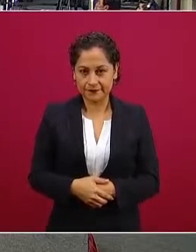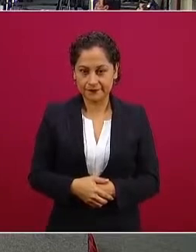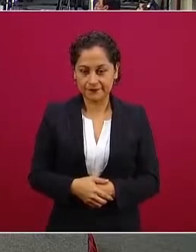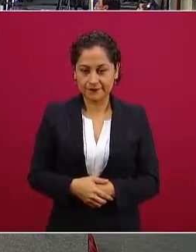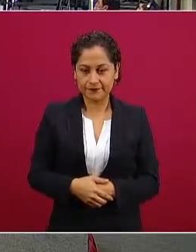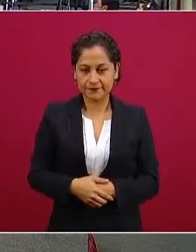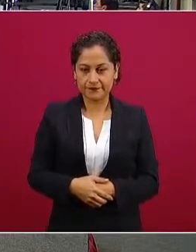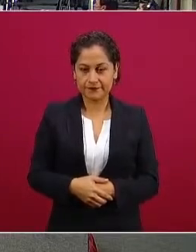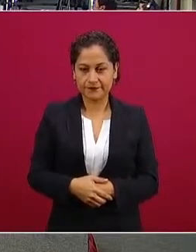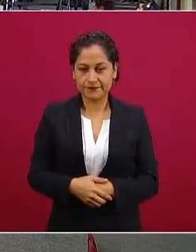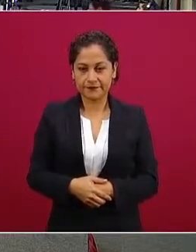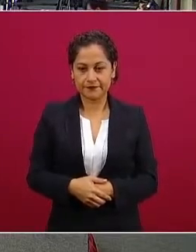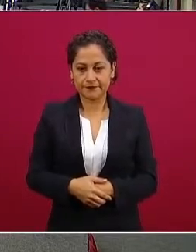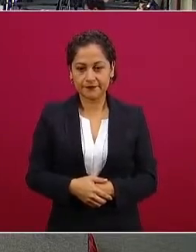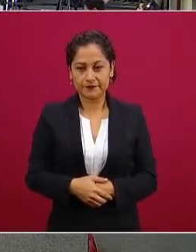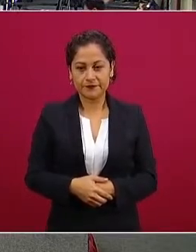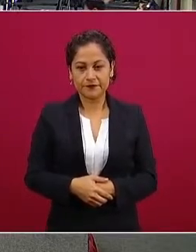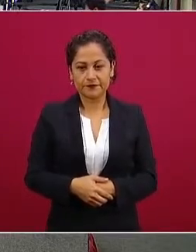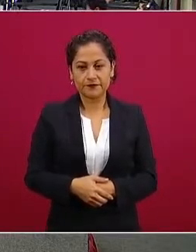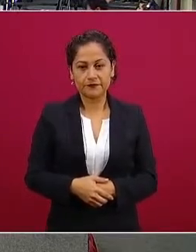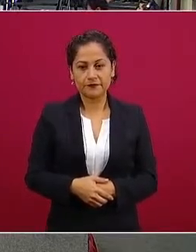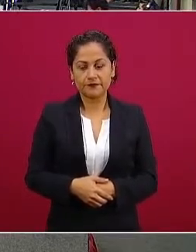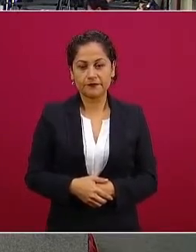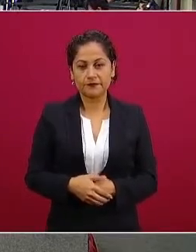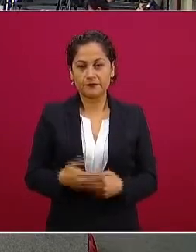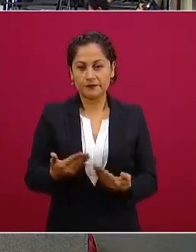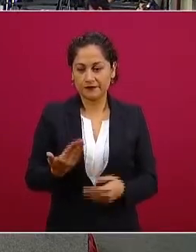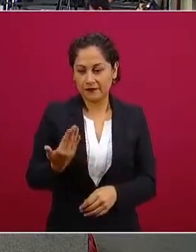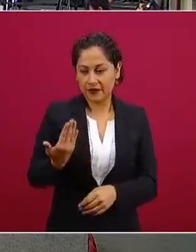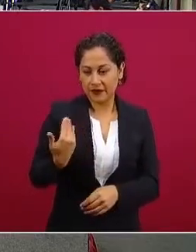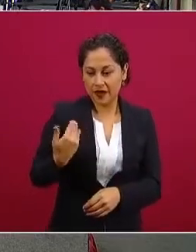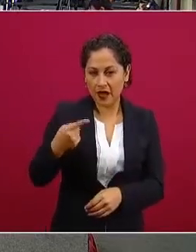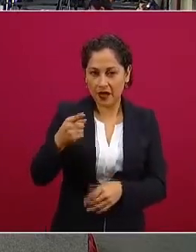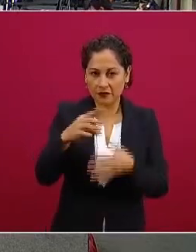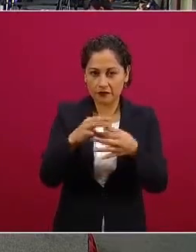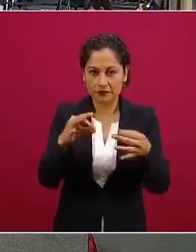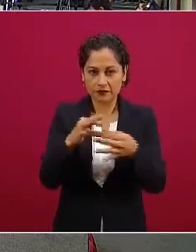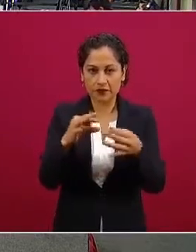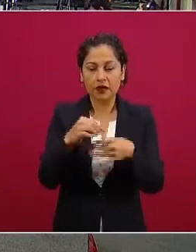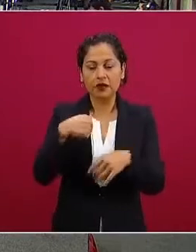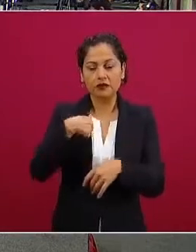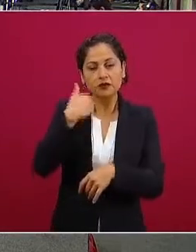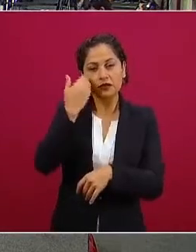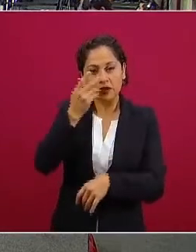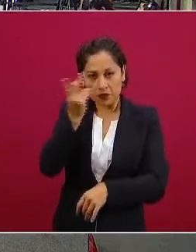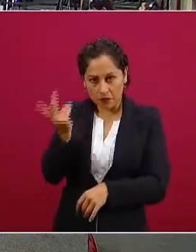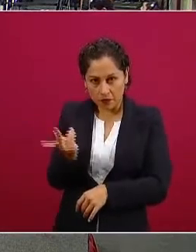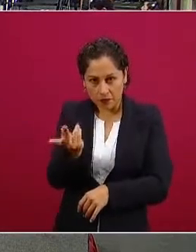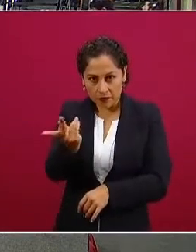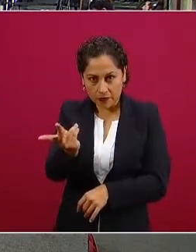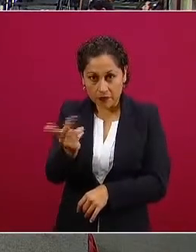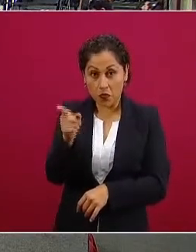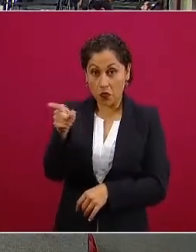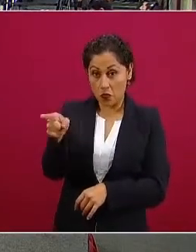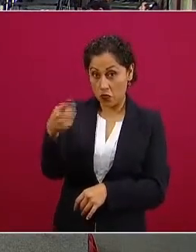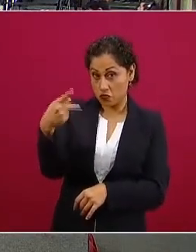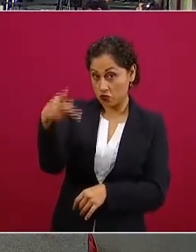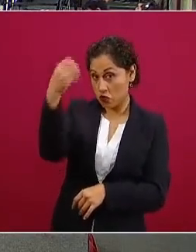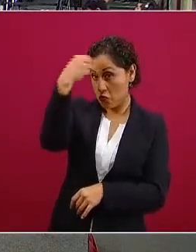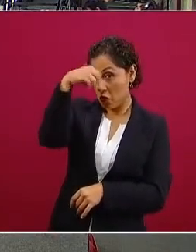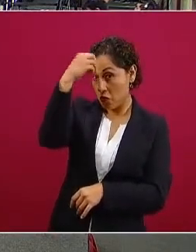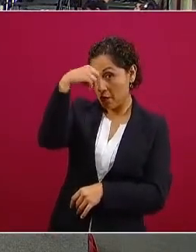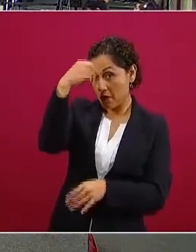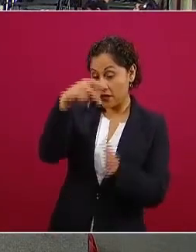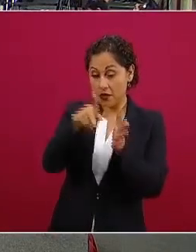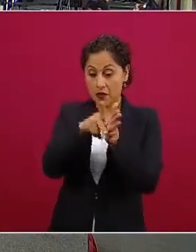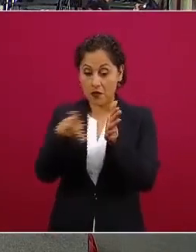bueno sobre lo que acaba de mencionar presidente nada más quería preguntarle entonces usted considera que el buen periodismo